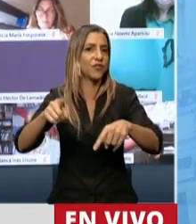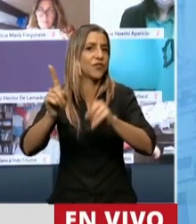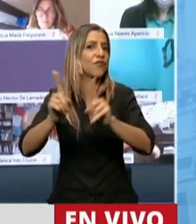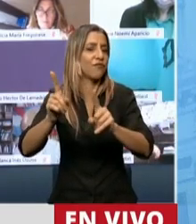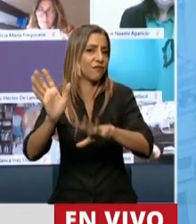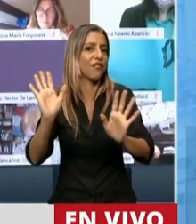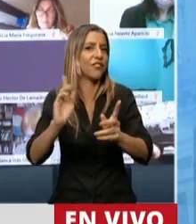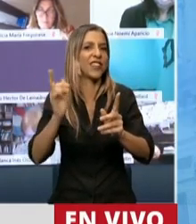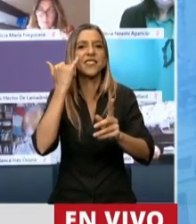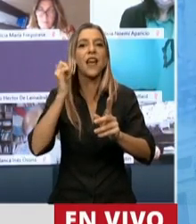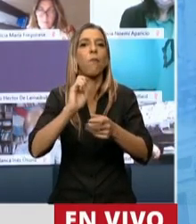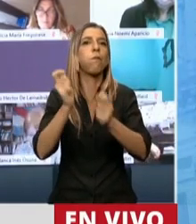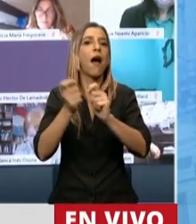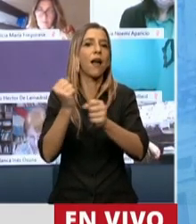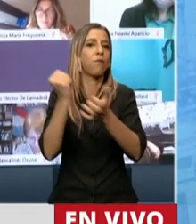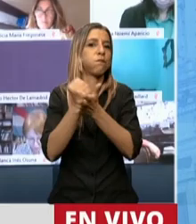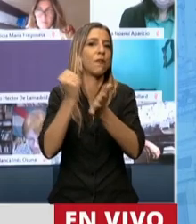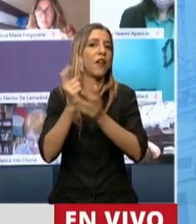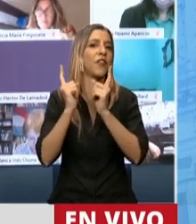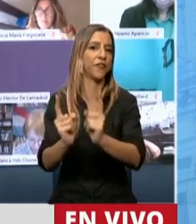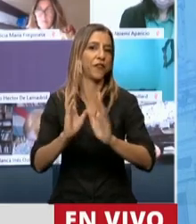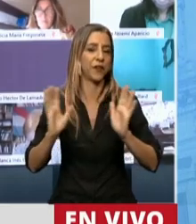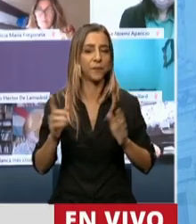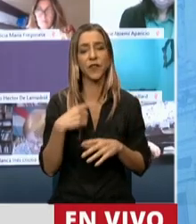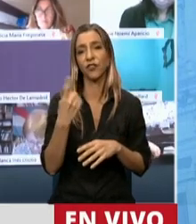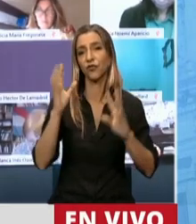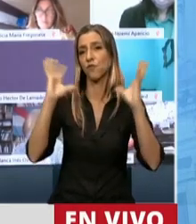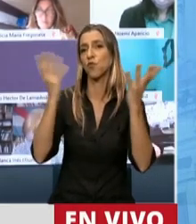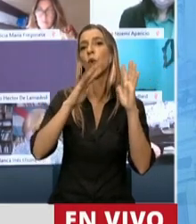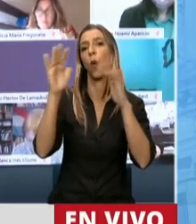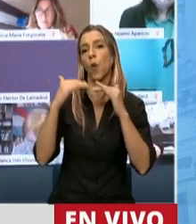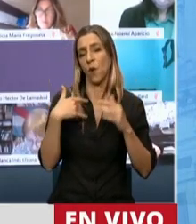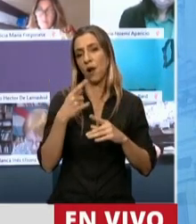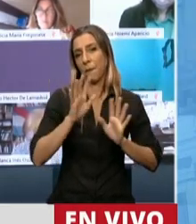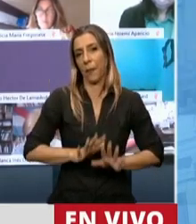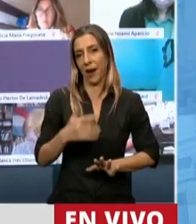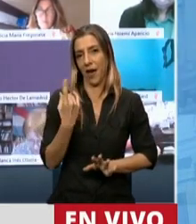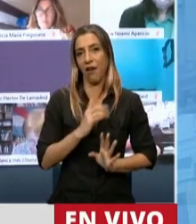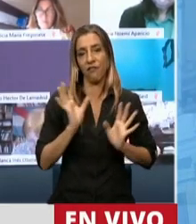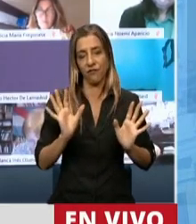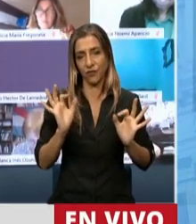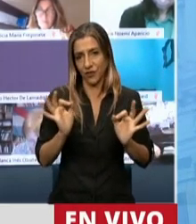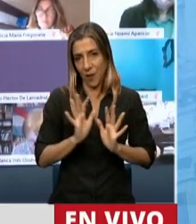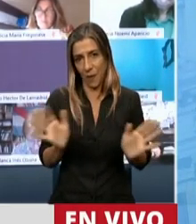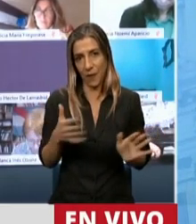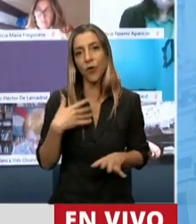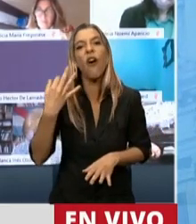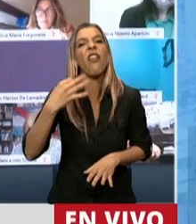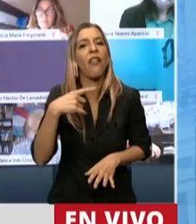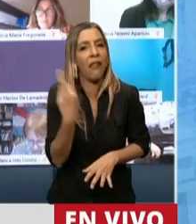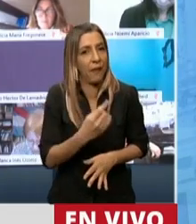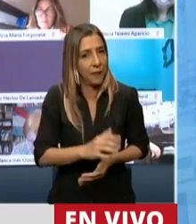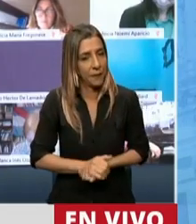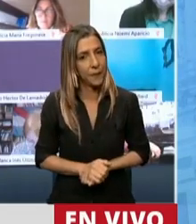que el mundo no va a hacer exactamente lo que tenemos que prepararnos para eso. Y me parece que es malo lo que vino del